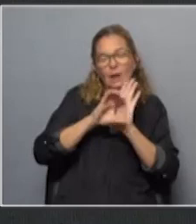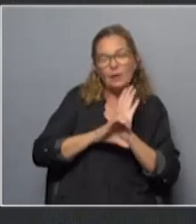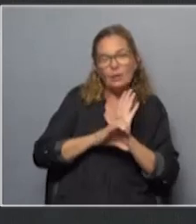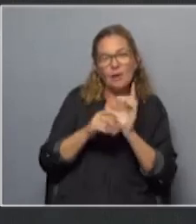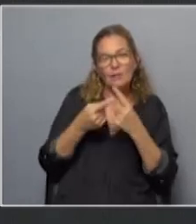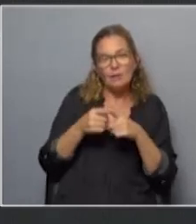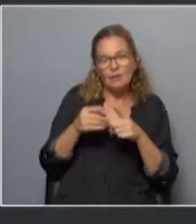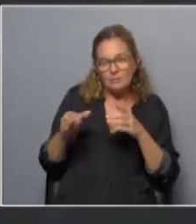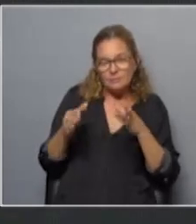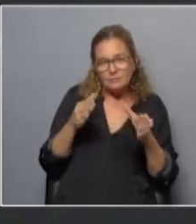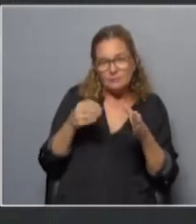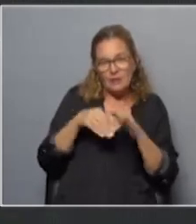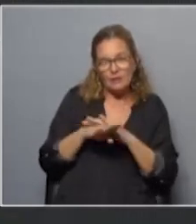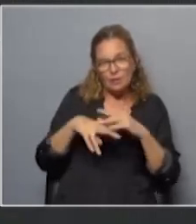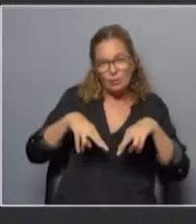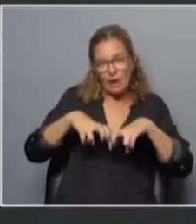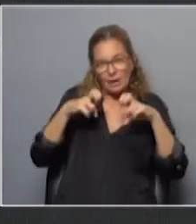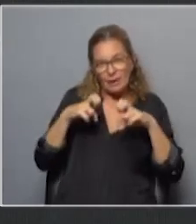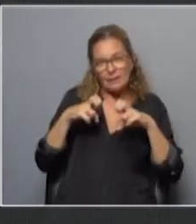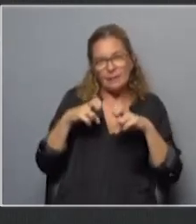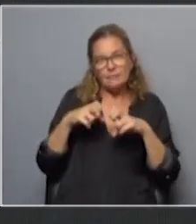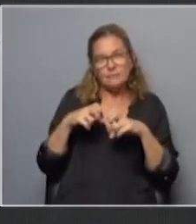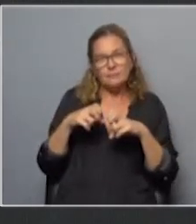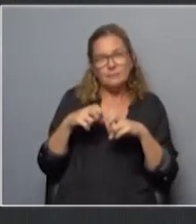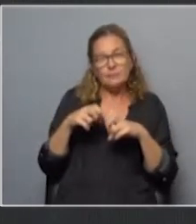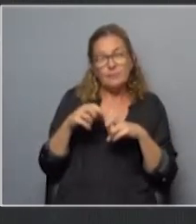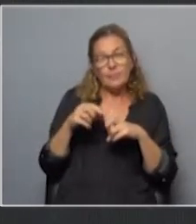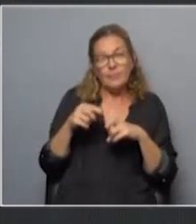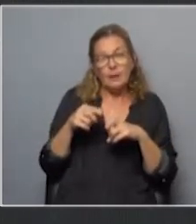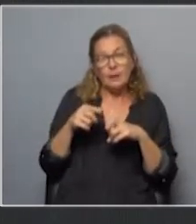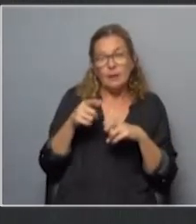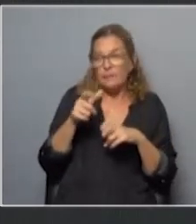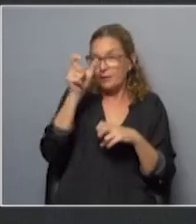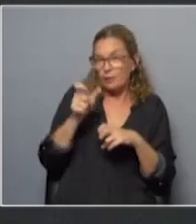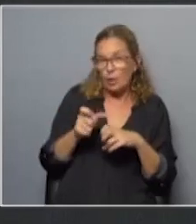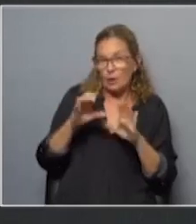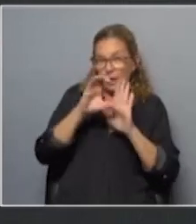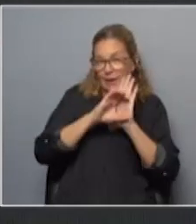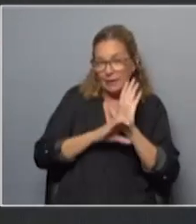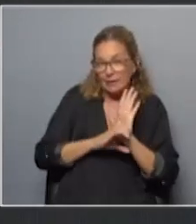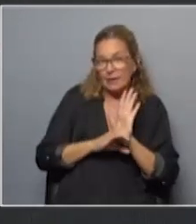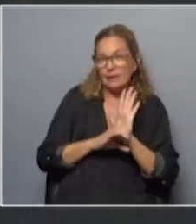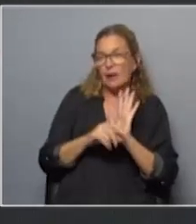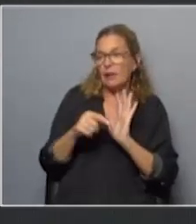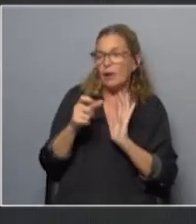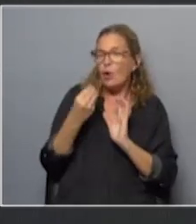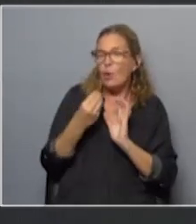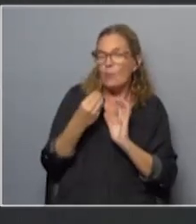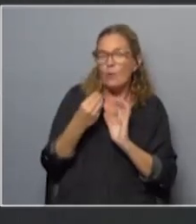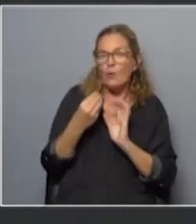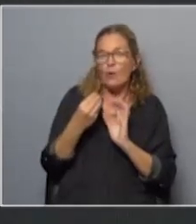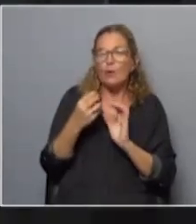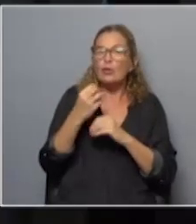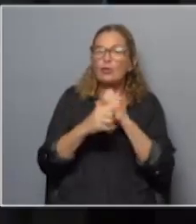decidimos dentro del análisis de encuadre sea el tópico de los protagonistas las características de estos protagonistas el rango